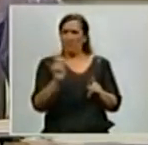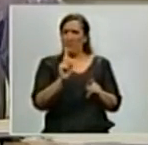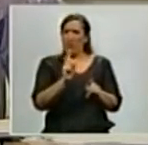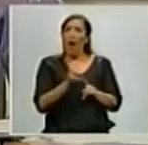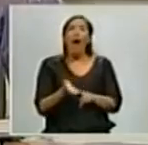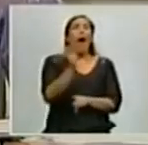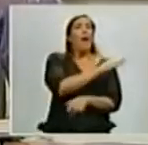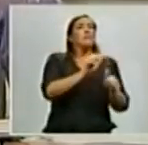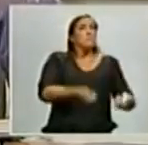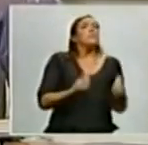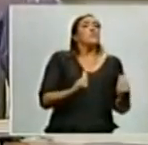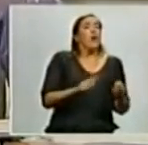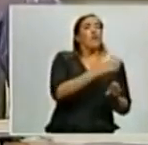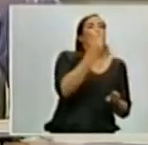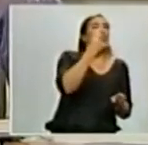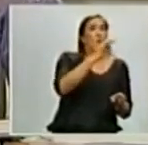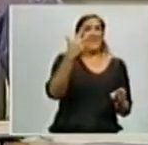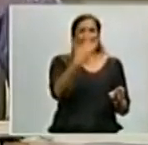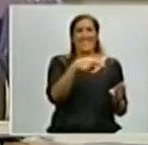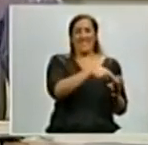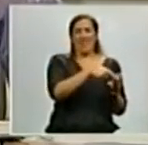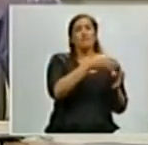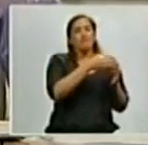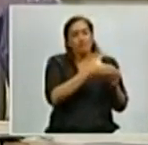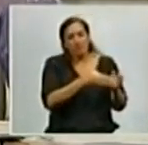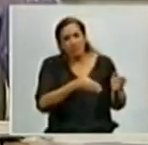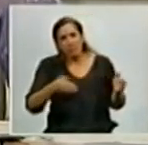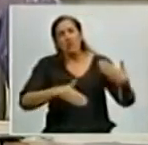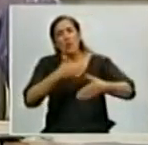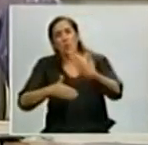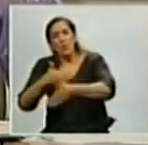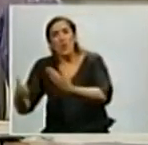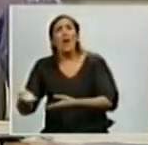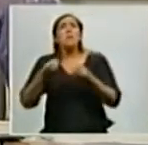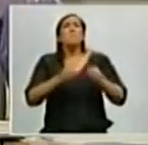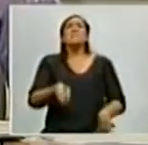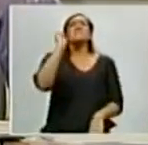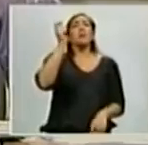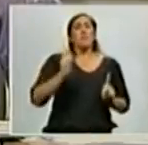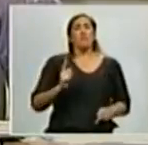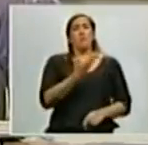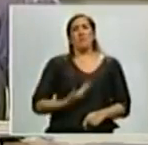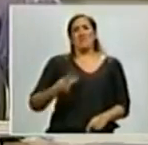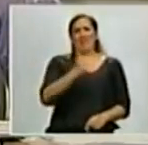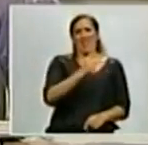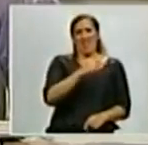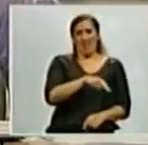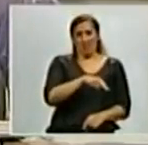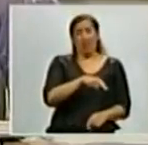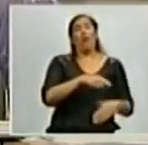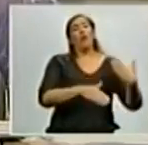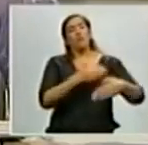año 2003, que fue iniciada también, como todas, por el presidente Néstor Kirchner, y que fue